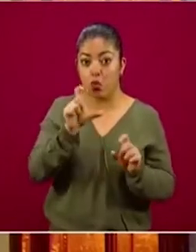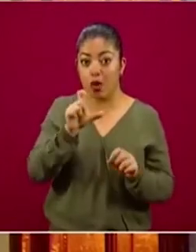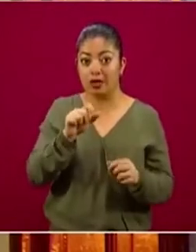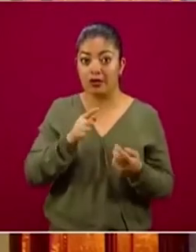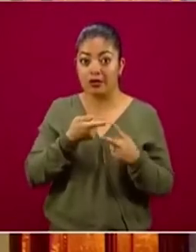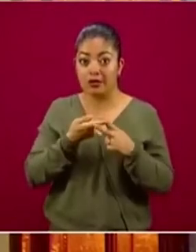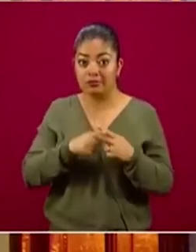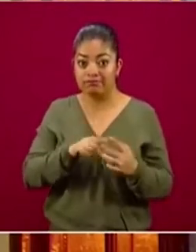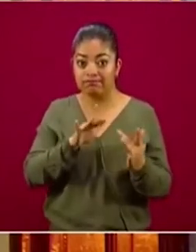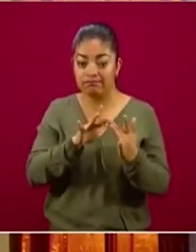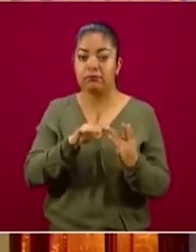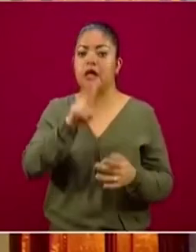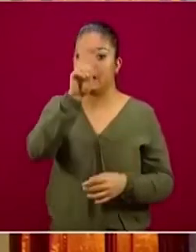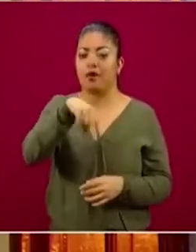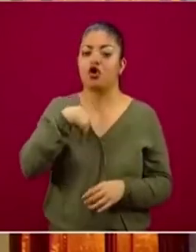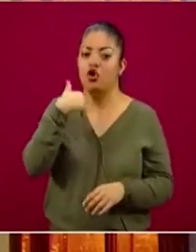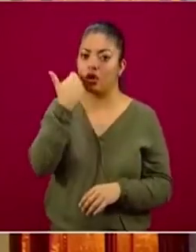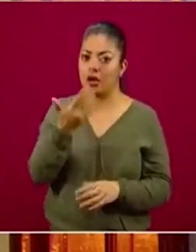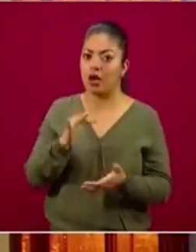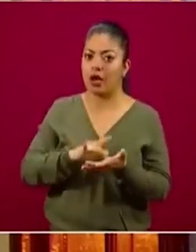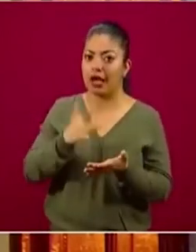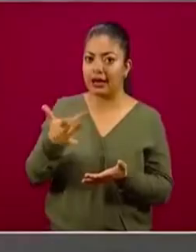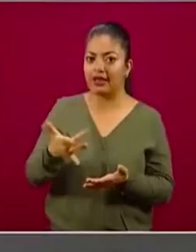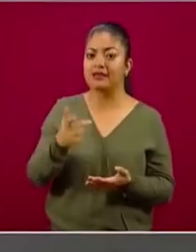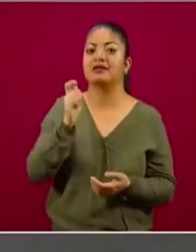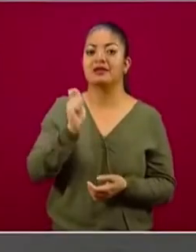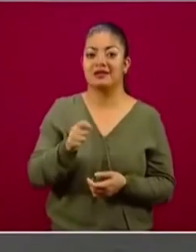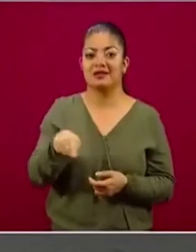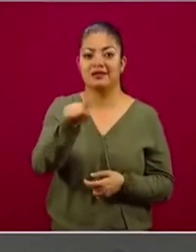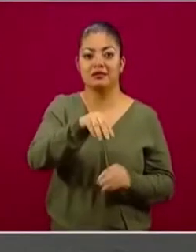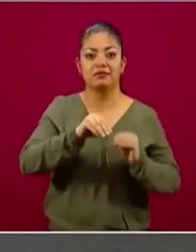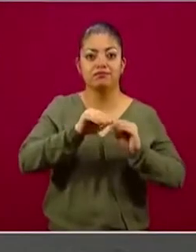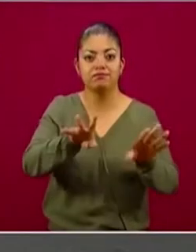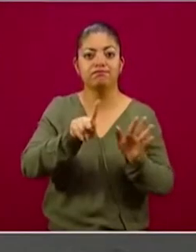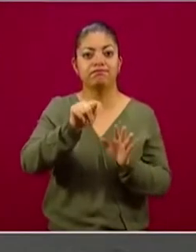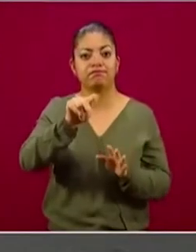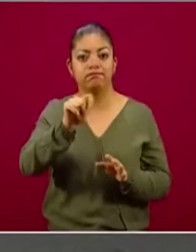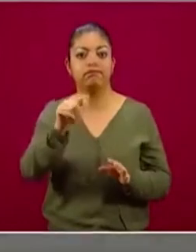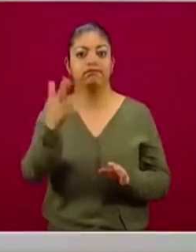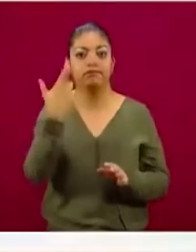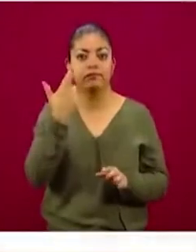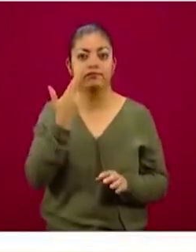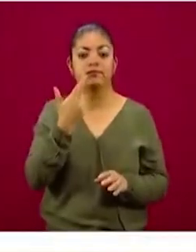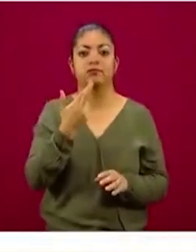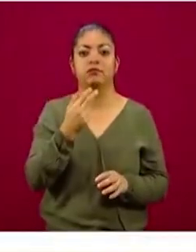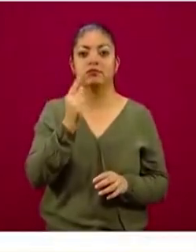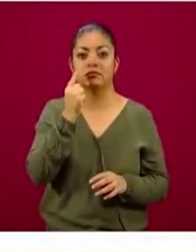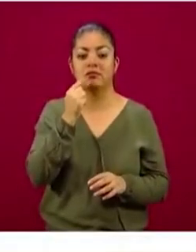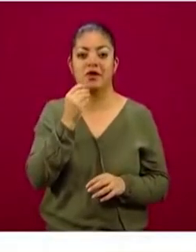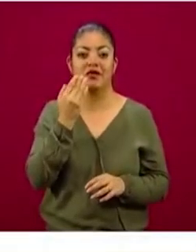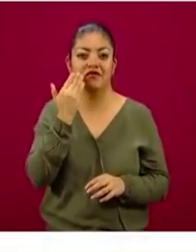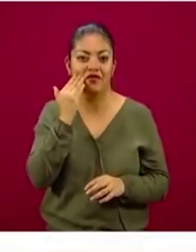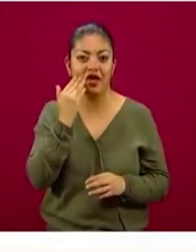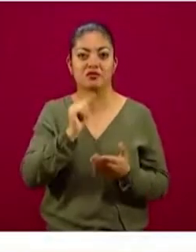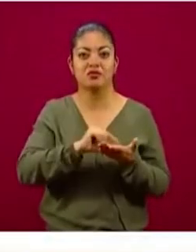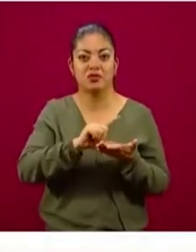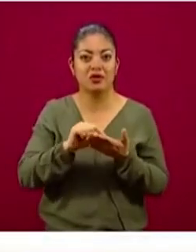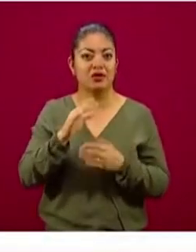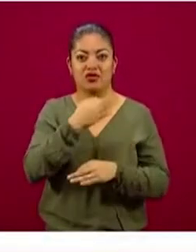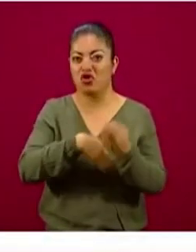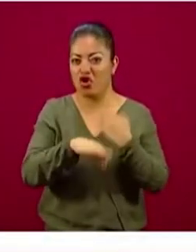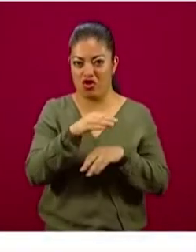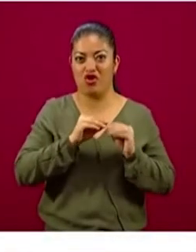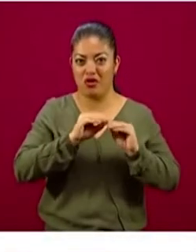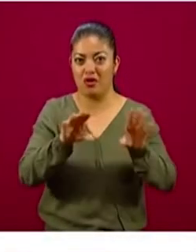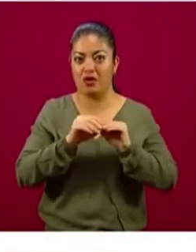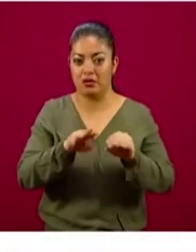población. Agradezco mucho estos medios para poder informar a la población cuando sí acudir a los servicios de salud. Ya el doctor